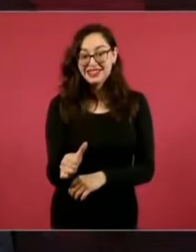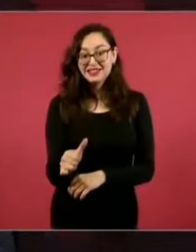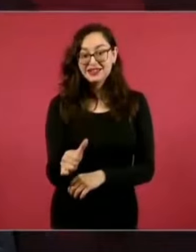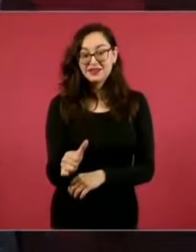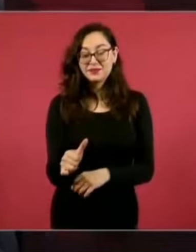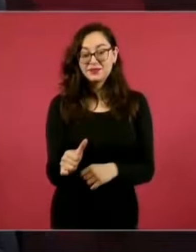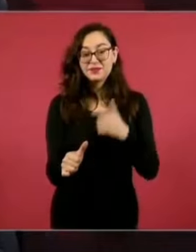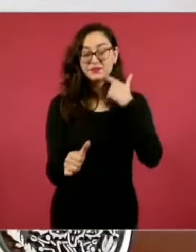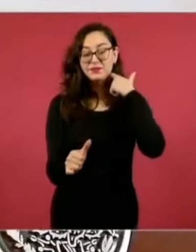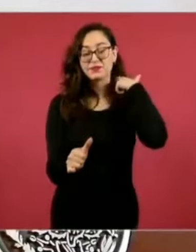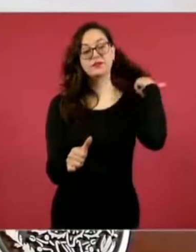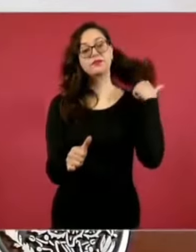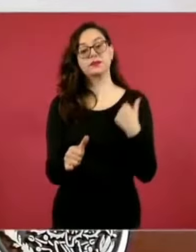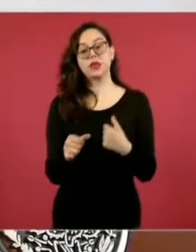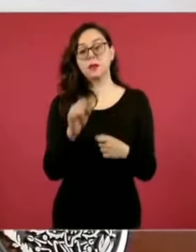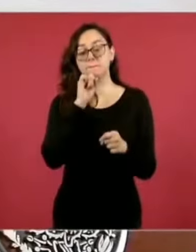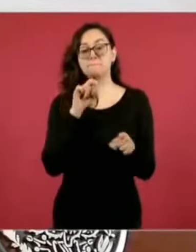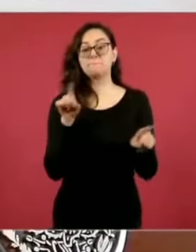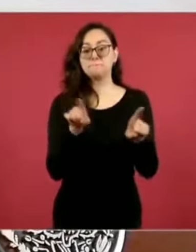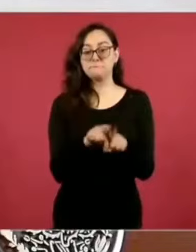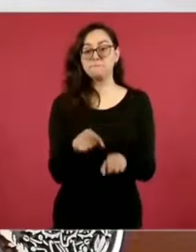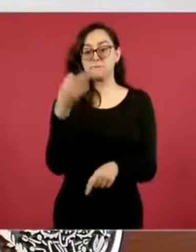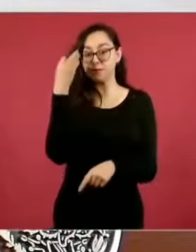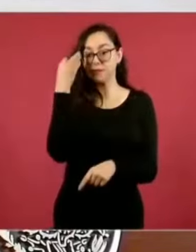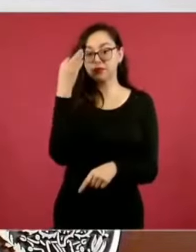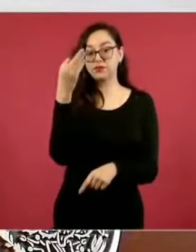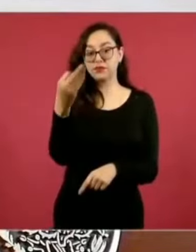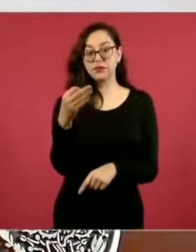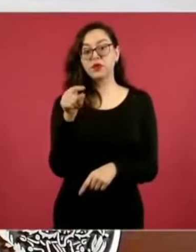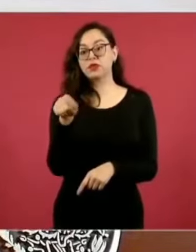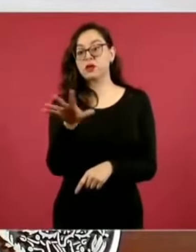se creó el los que fideicomiso, o se la que